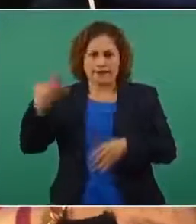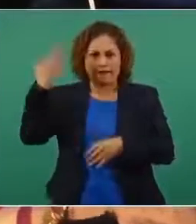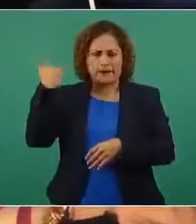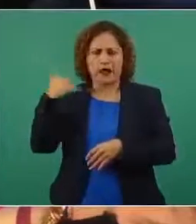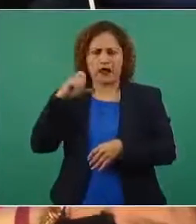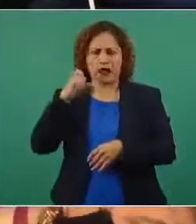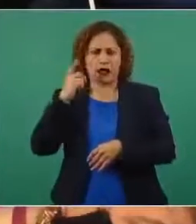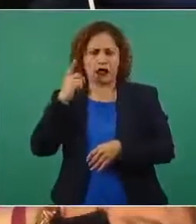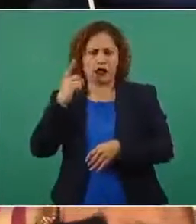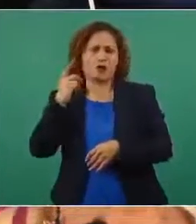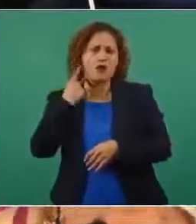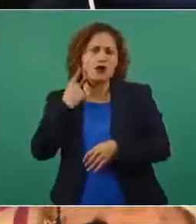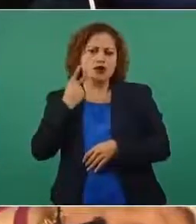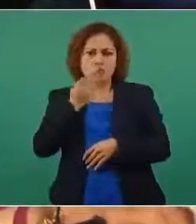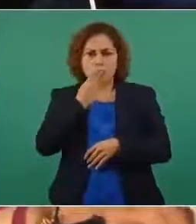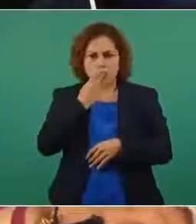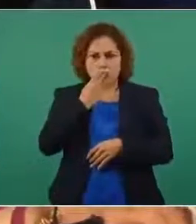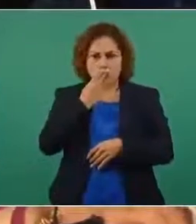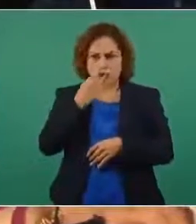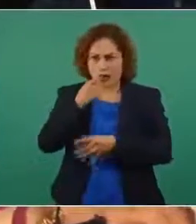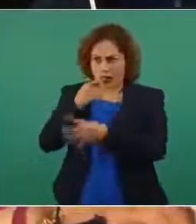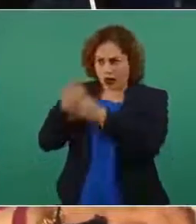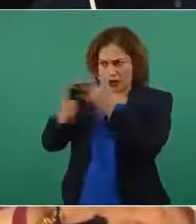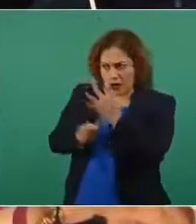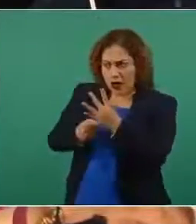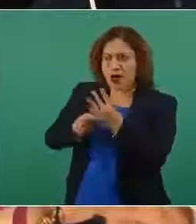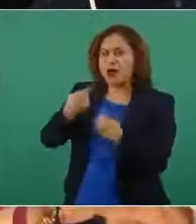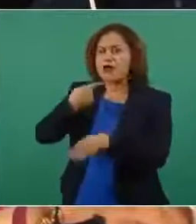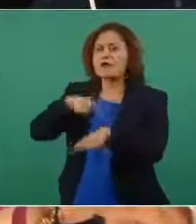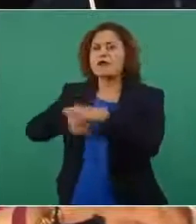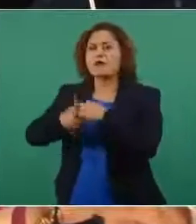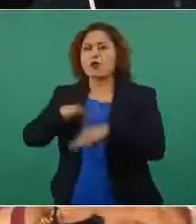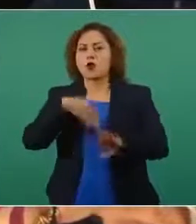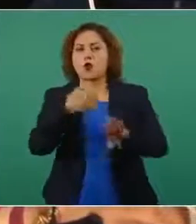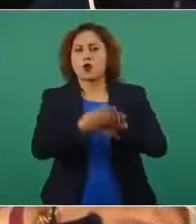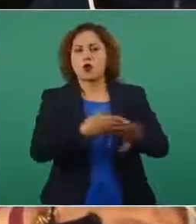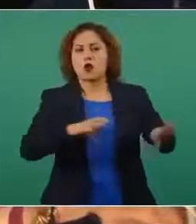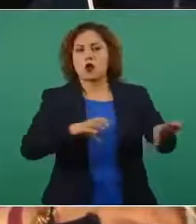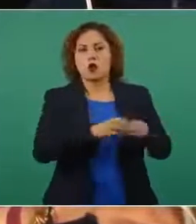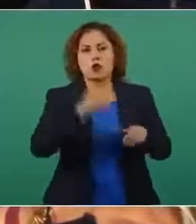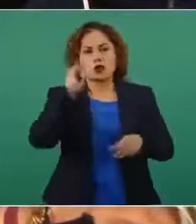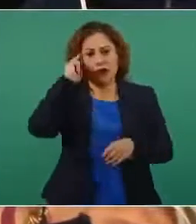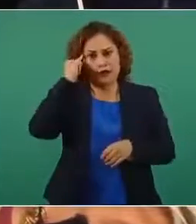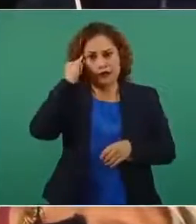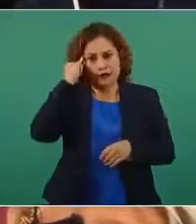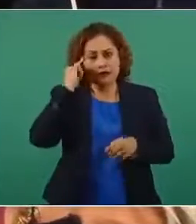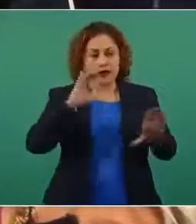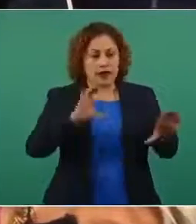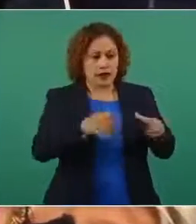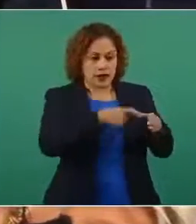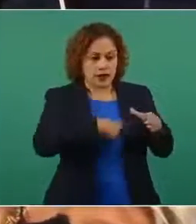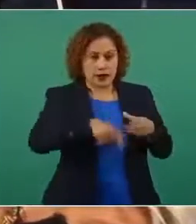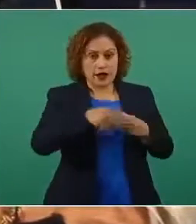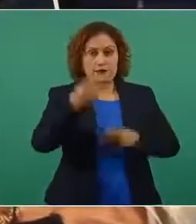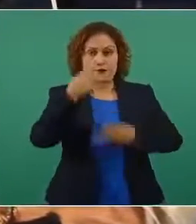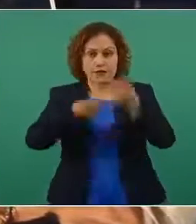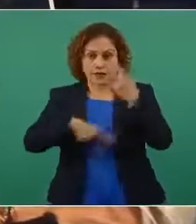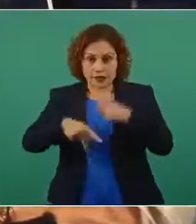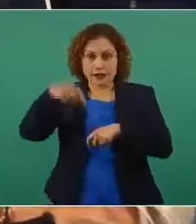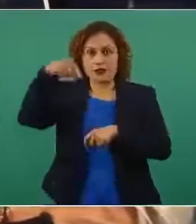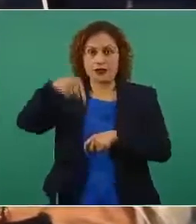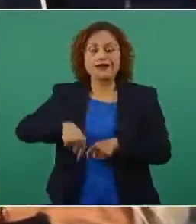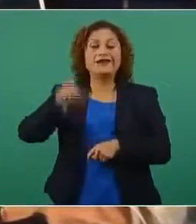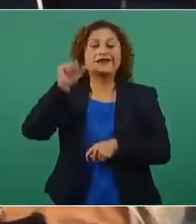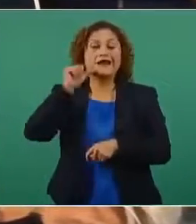demandaron por despojo a este grupo de indígenas ellos están aquí desde ayer van a estar varios días visitando el tribunal